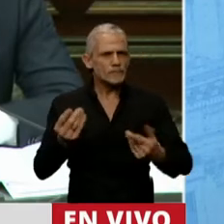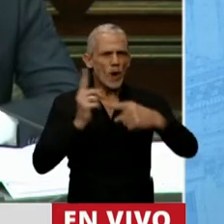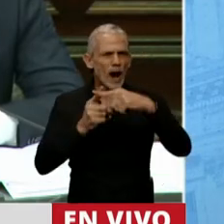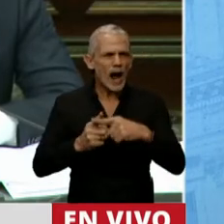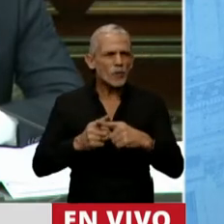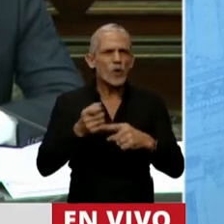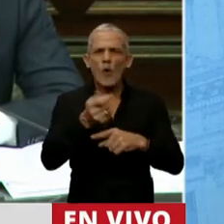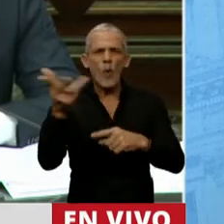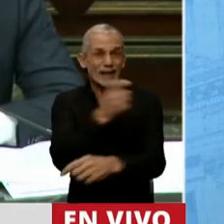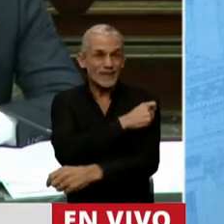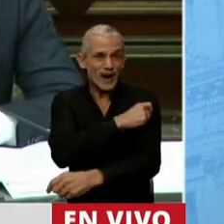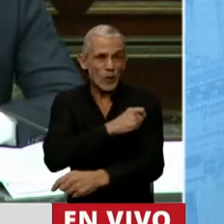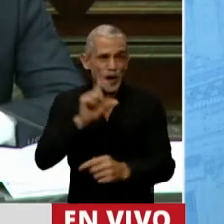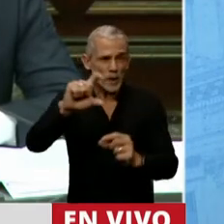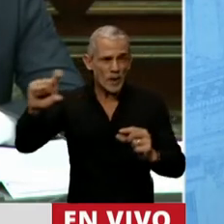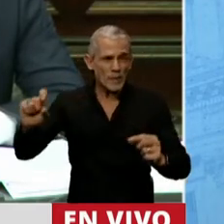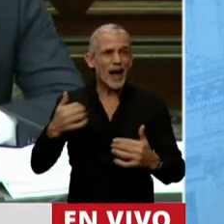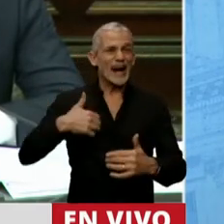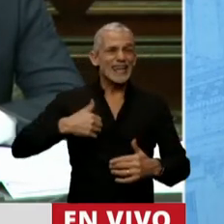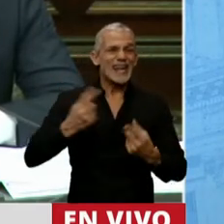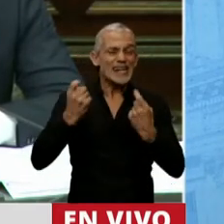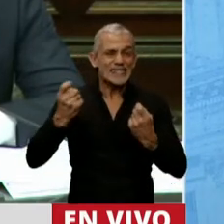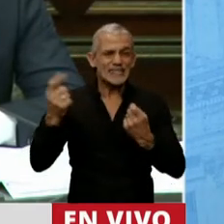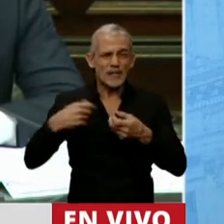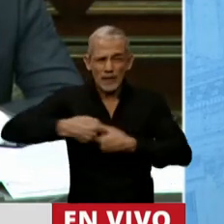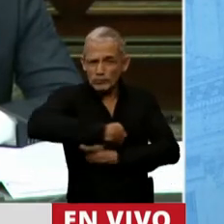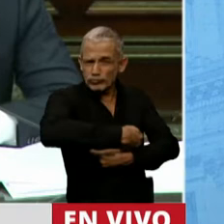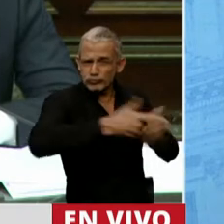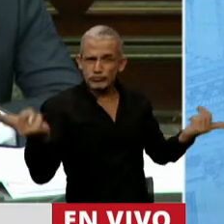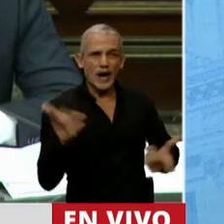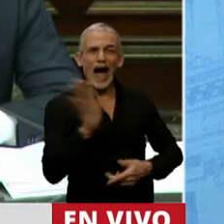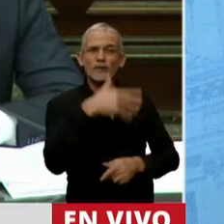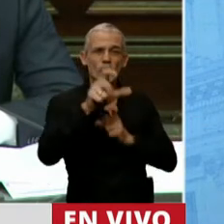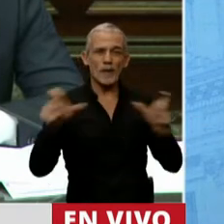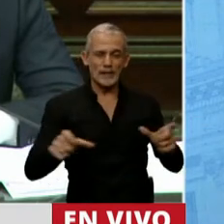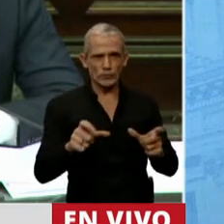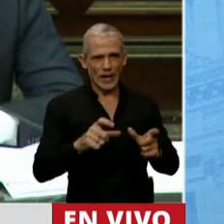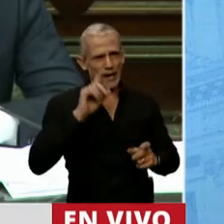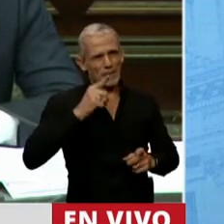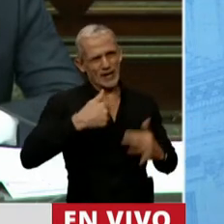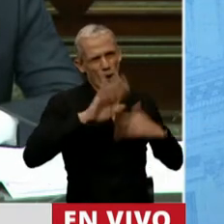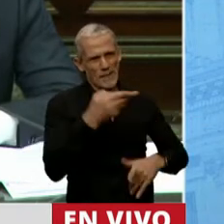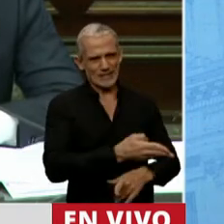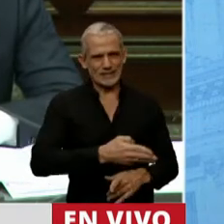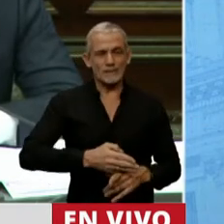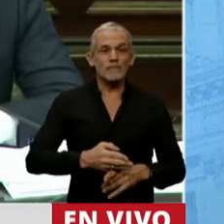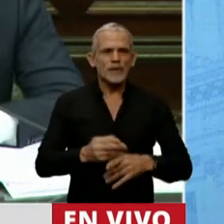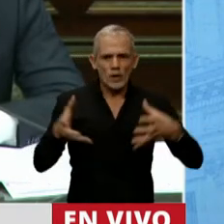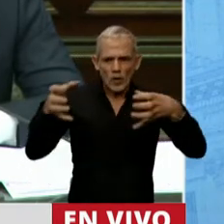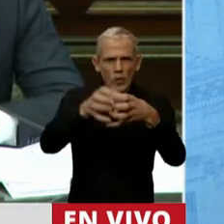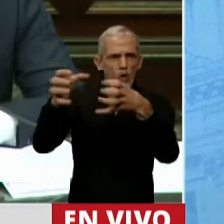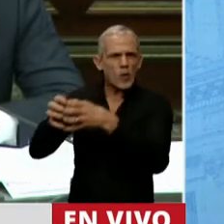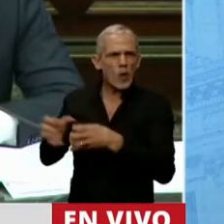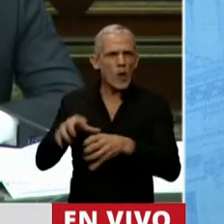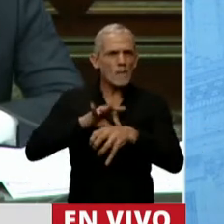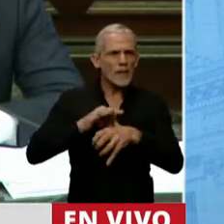del número total de vacunas que Argentina necesitaría para cubrir a la población más vulnerable? Acerca del Comité de Expertos Médicos,